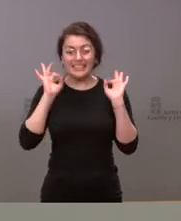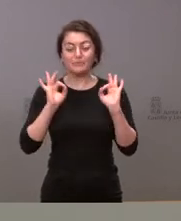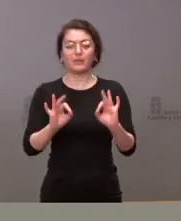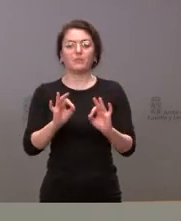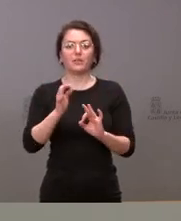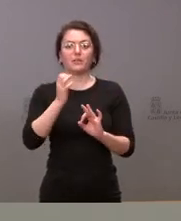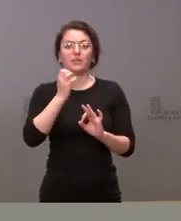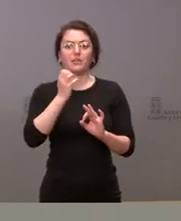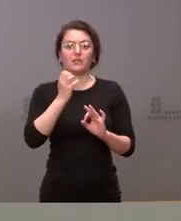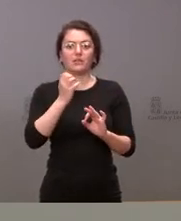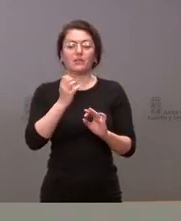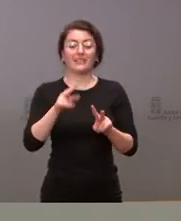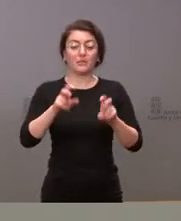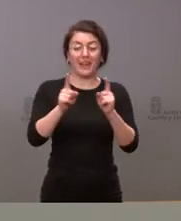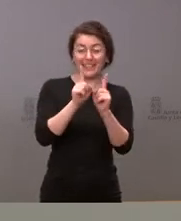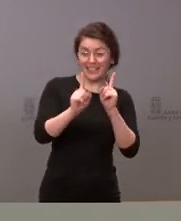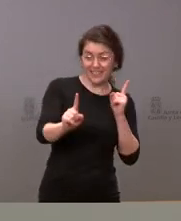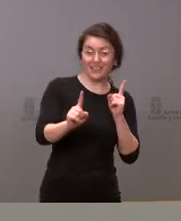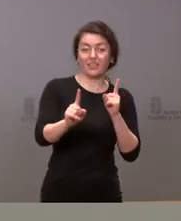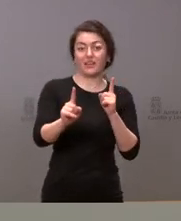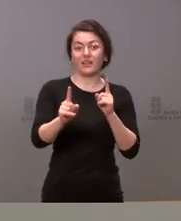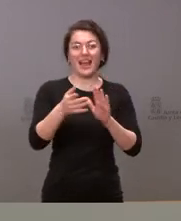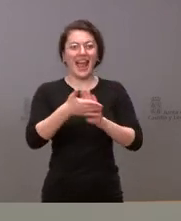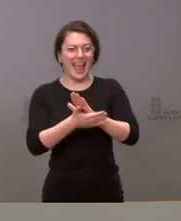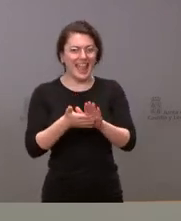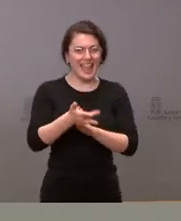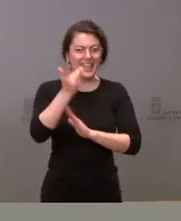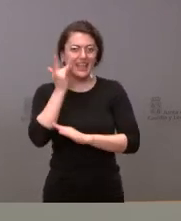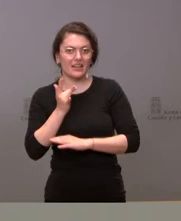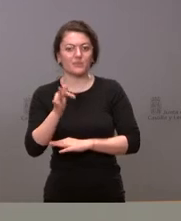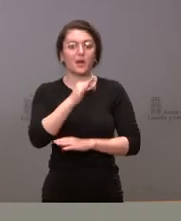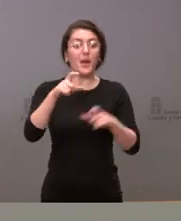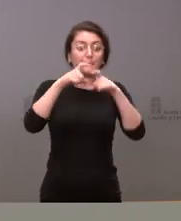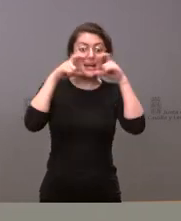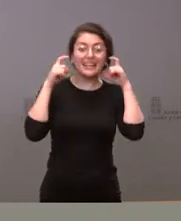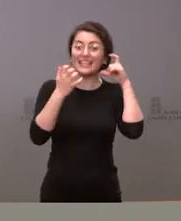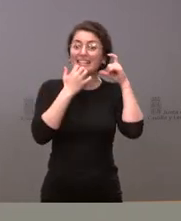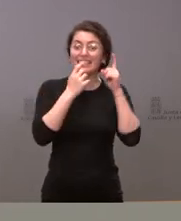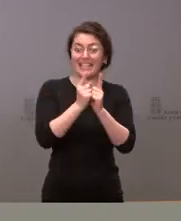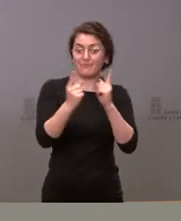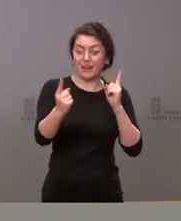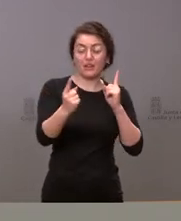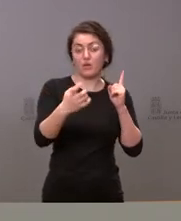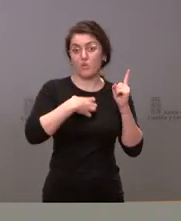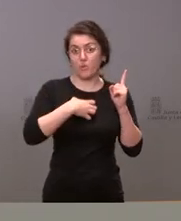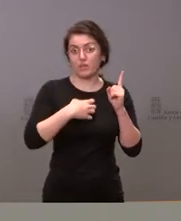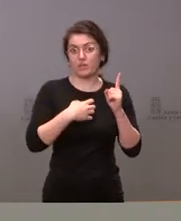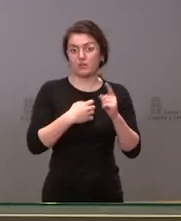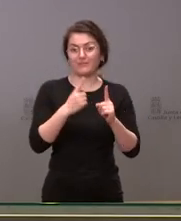distancia de seguridad la higiene de manos o el uso de mascarillas cuando no podamos mantener esta distancia de seguridad de metro y medio